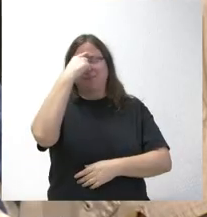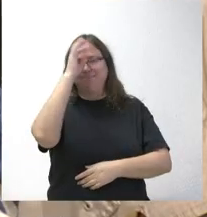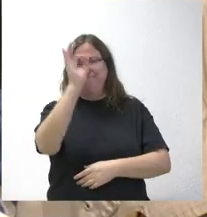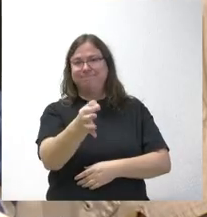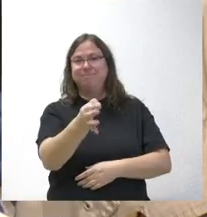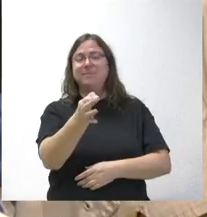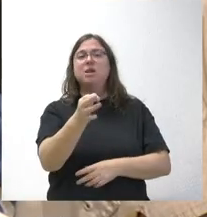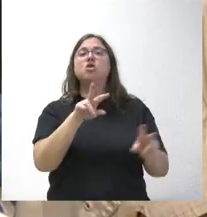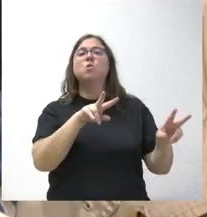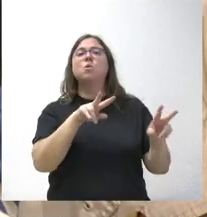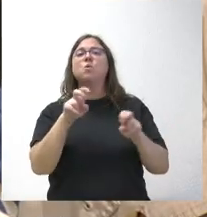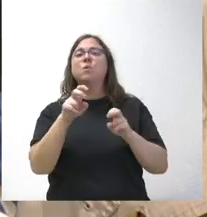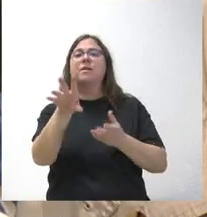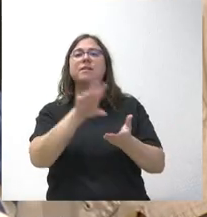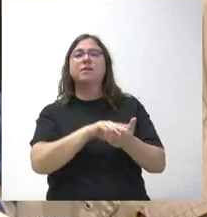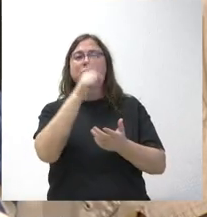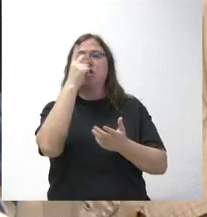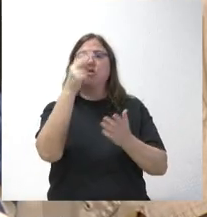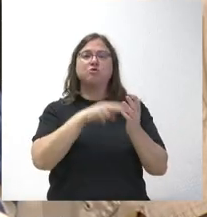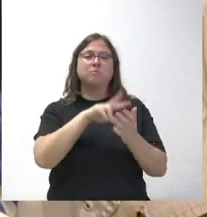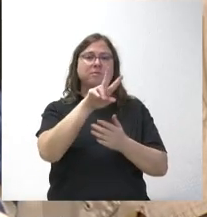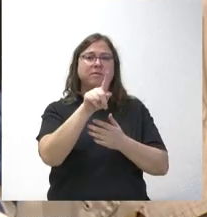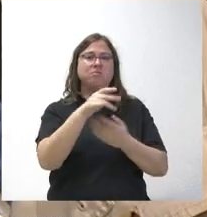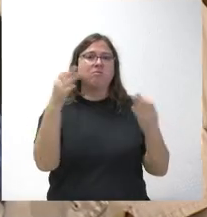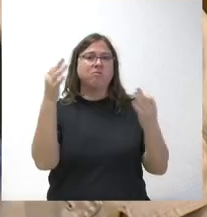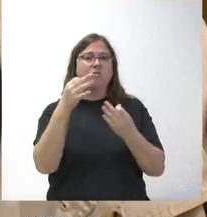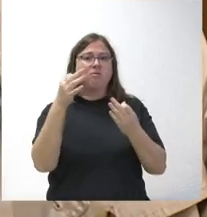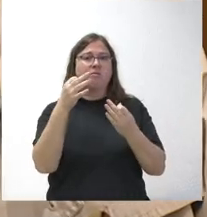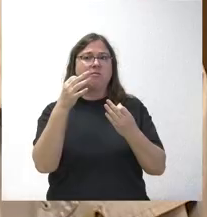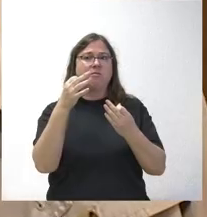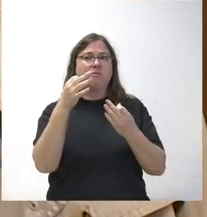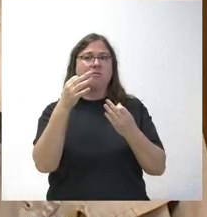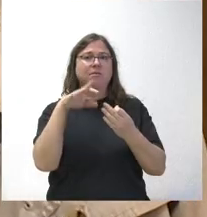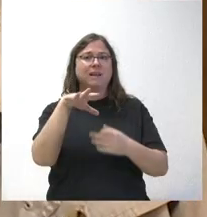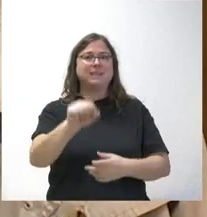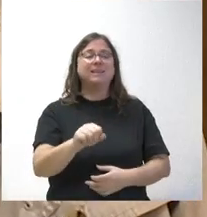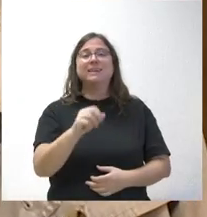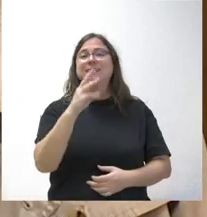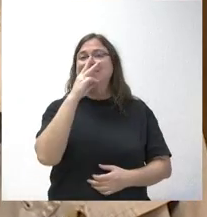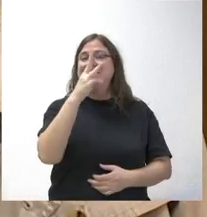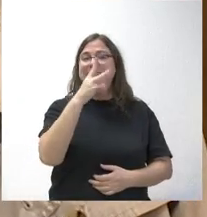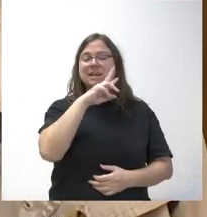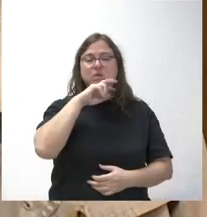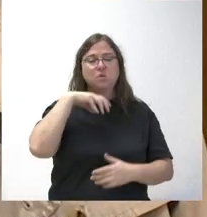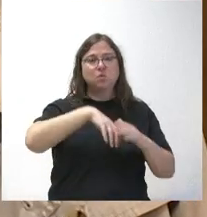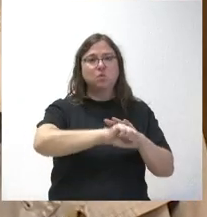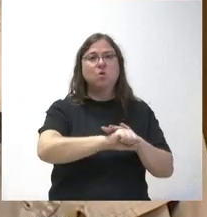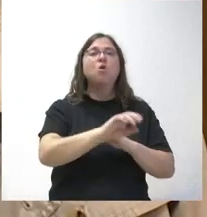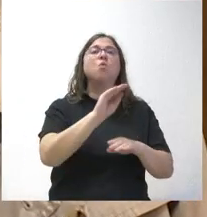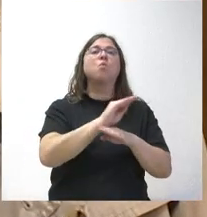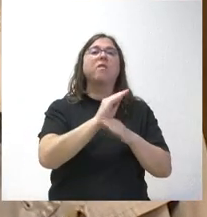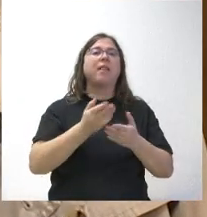una de las novedades que recogían en 2021 es que se iba a reservar tres años el puesto de trabajo por cuidado de hijos. No sé si